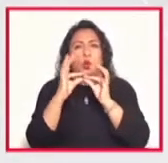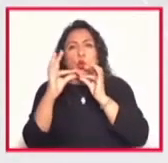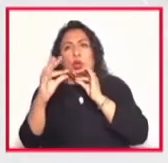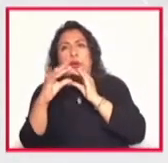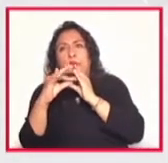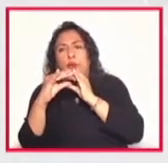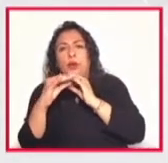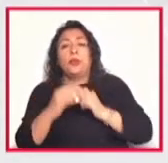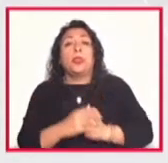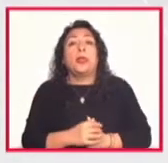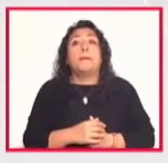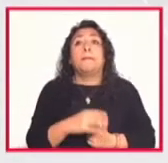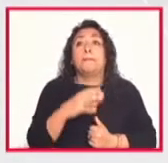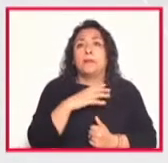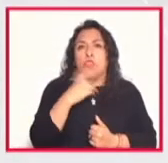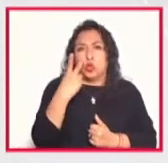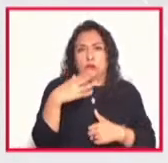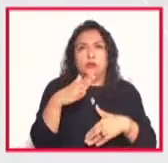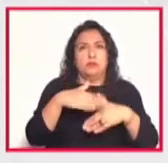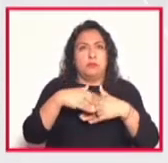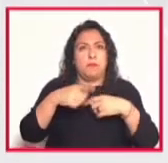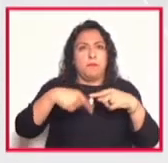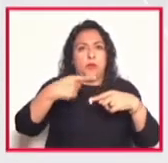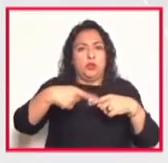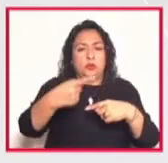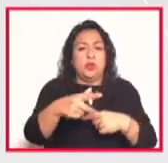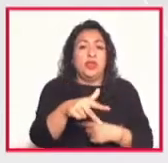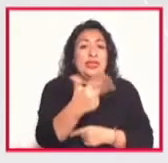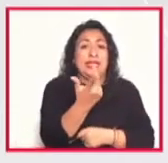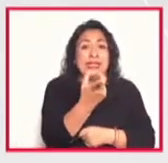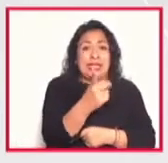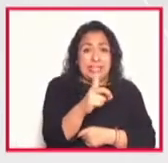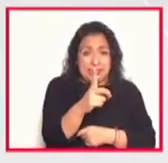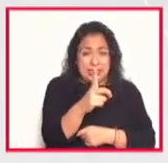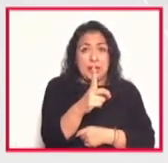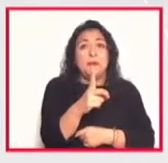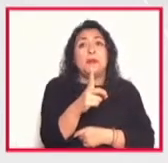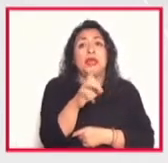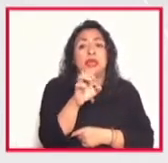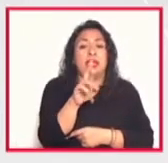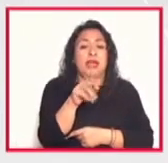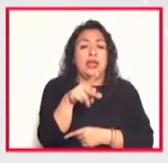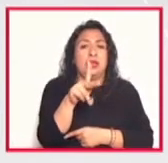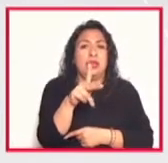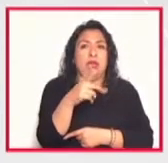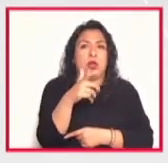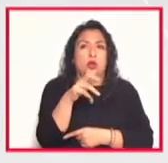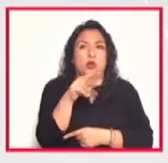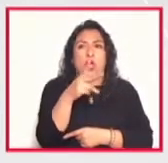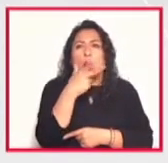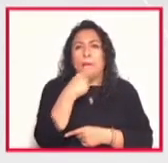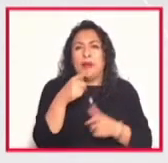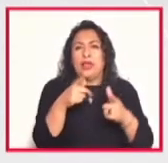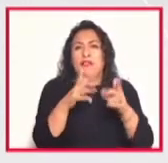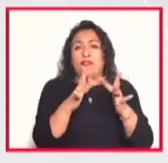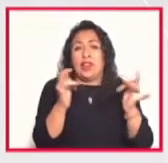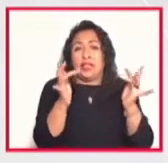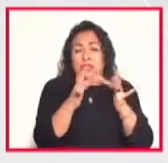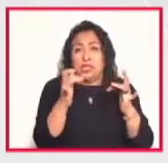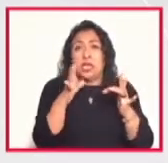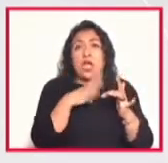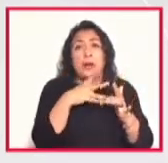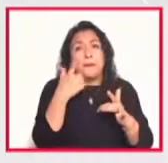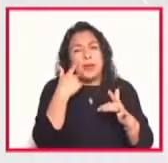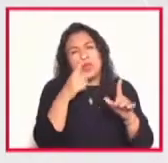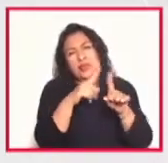nos quedan dos conciertos más el del 13 de diciembre con Eric Brottier organista francés quien hace un recorrido por